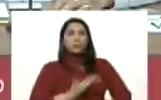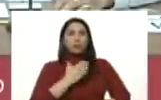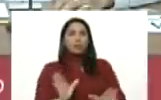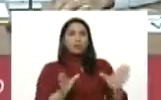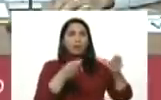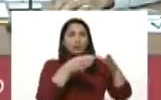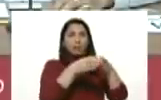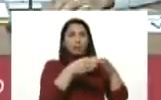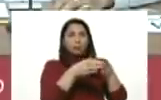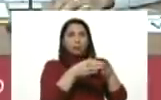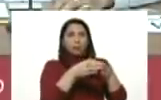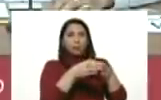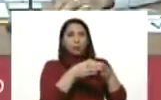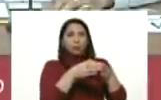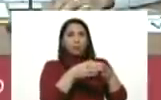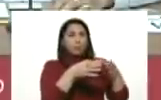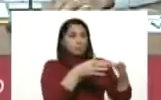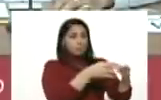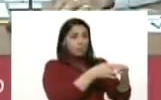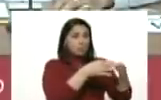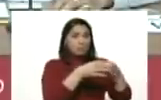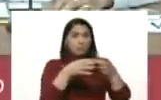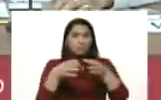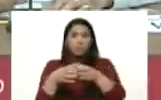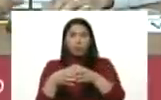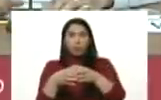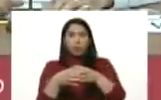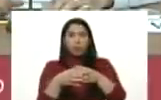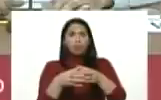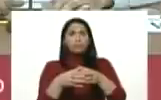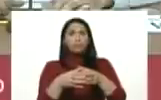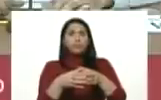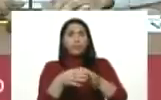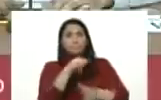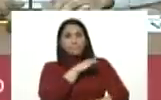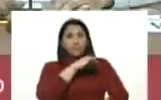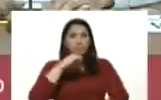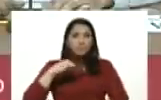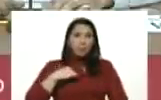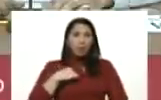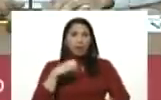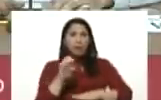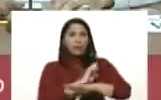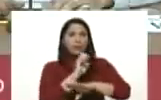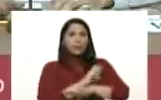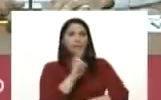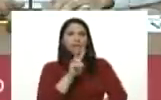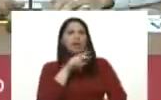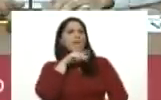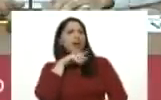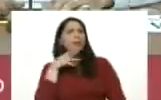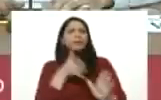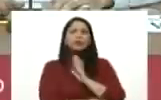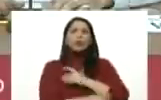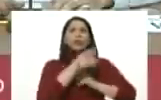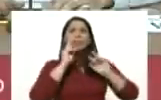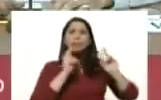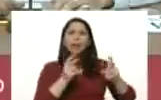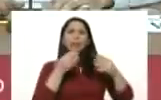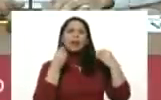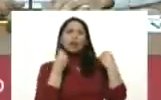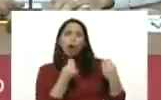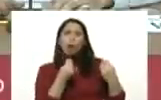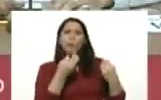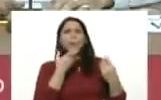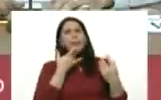reunión con sectores privados de la economía venezolana y hablamos justamente de esto, de cómo